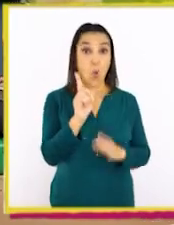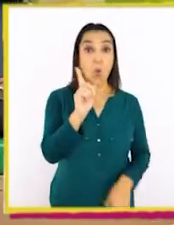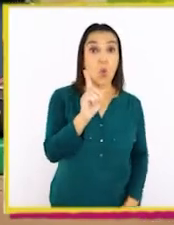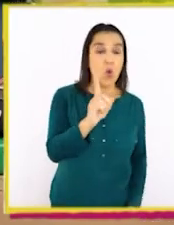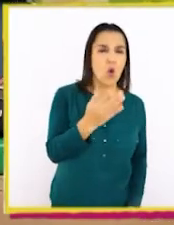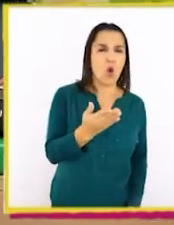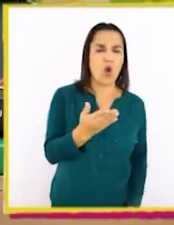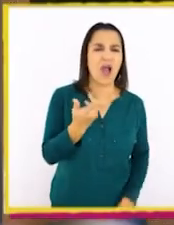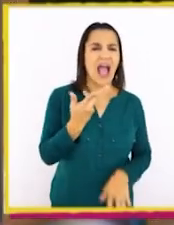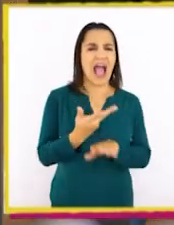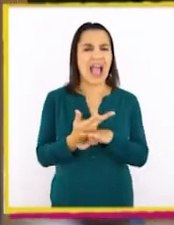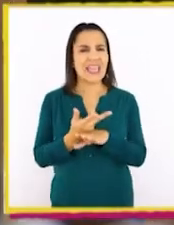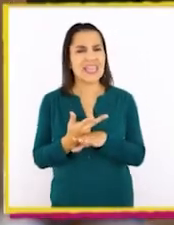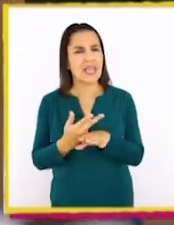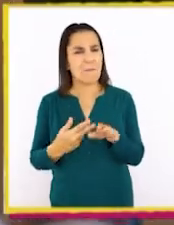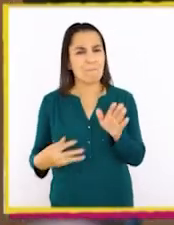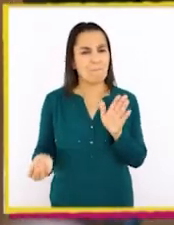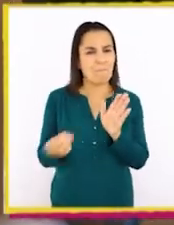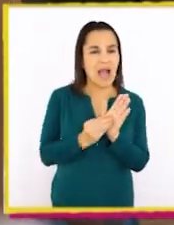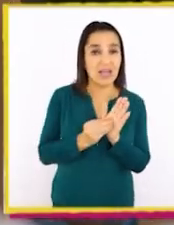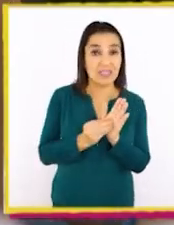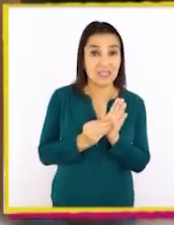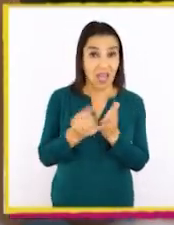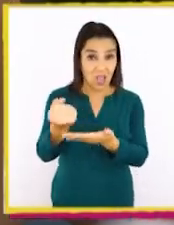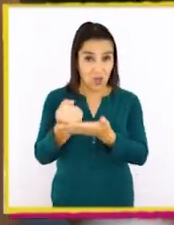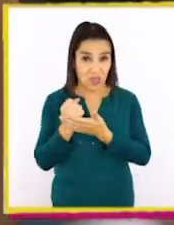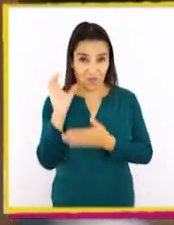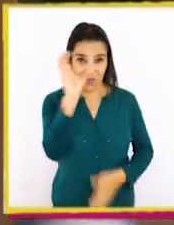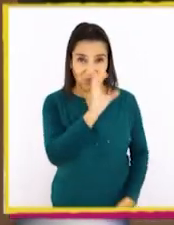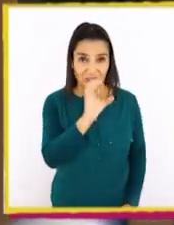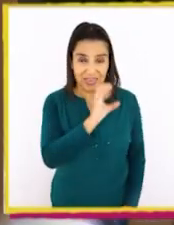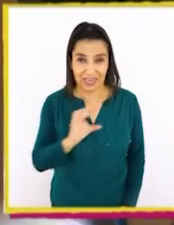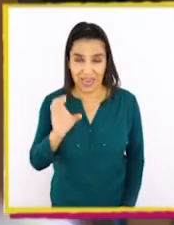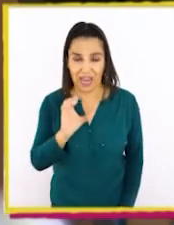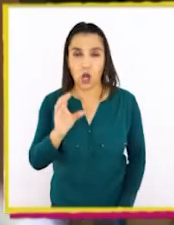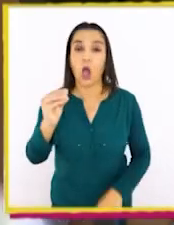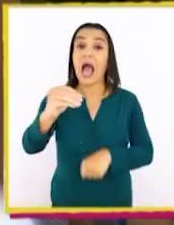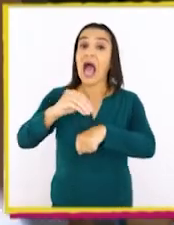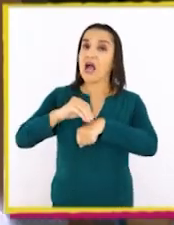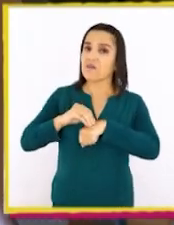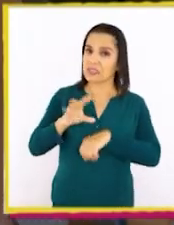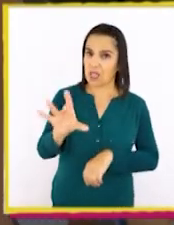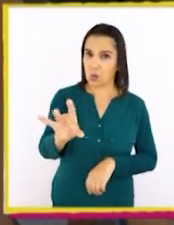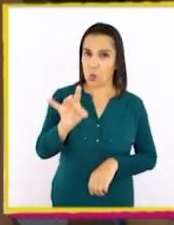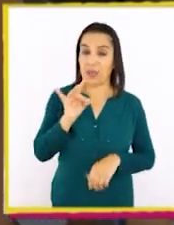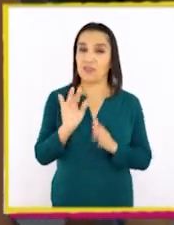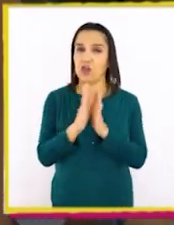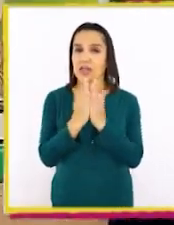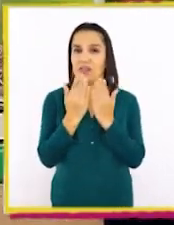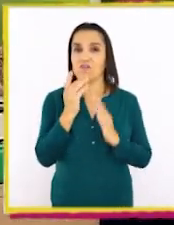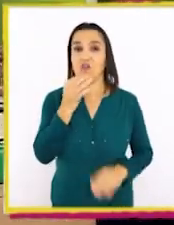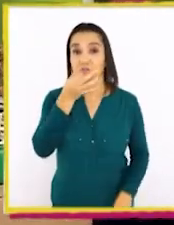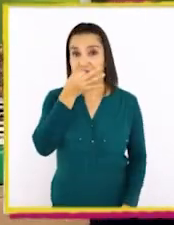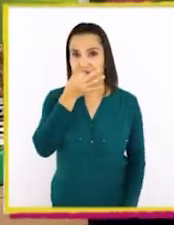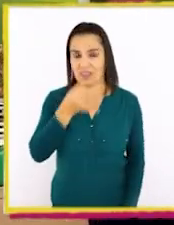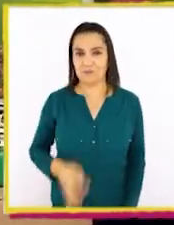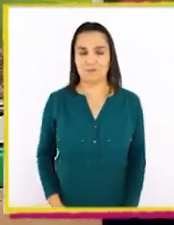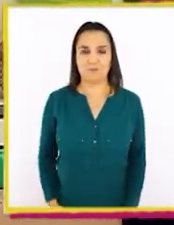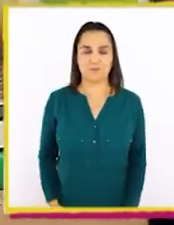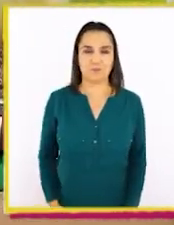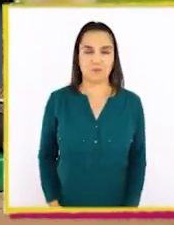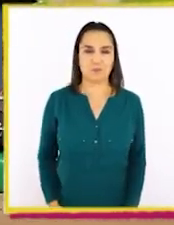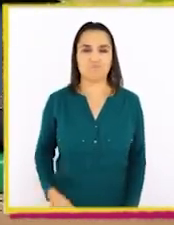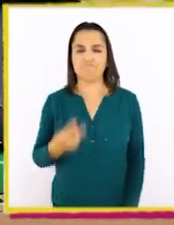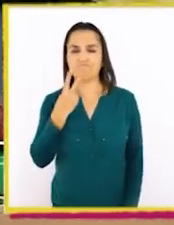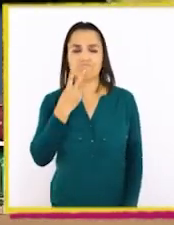Pero había más. ¿Me ayudan a buscarlos? Me avisen cuando encuentran un libro verde. A